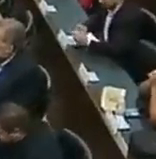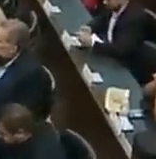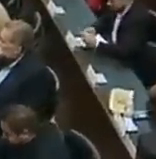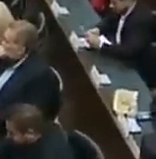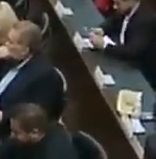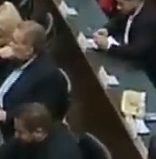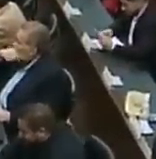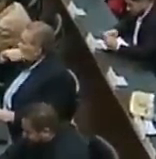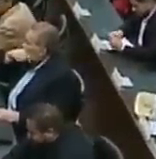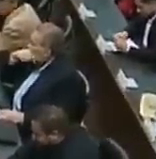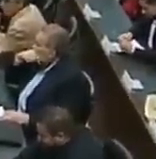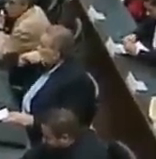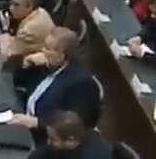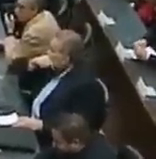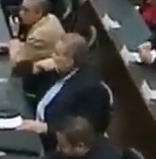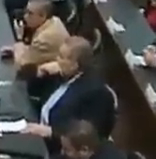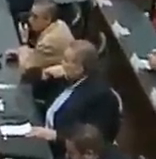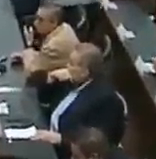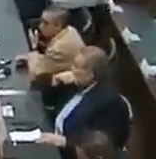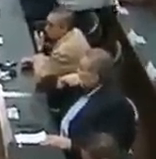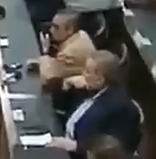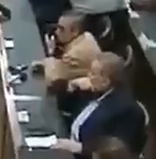Siguiente ¡Vamos! ¡Vamos!